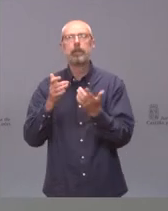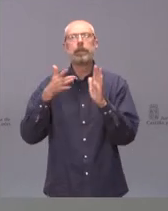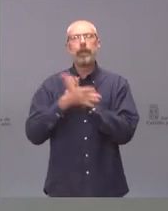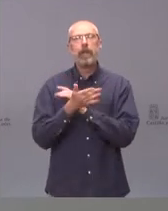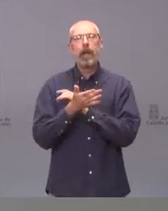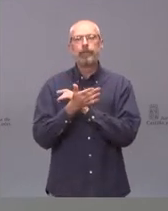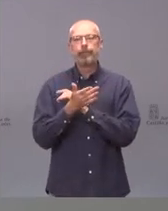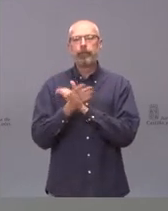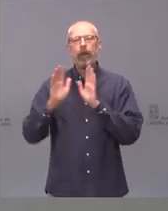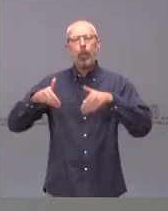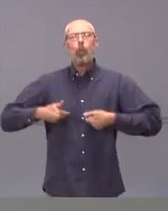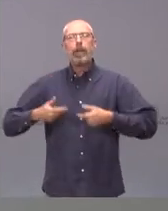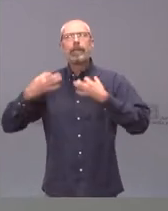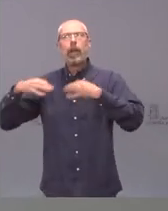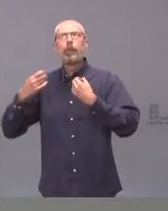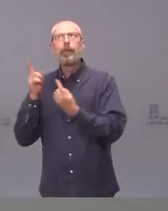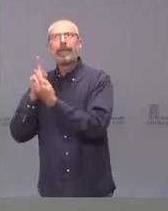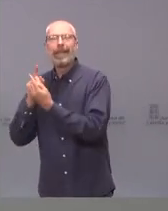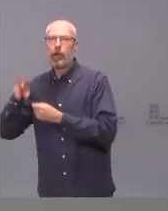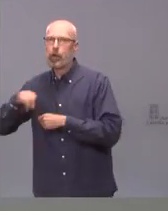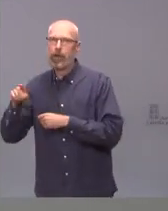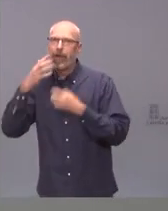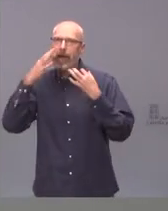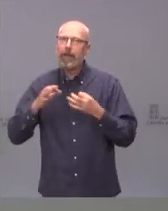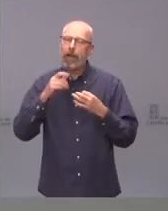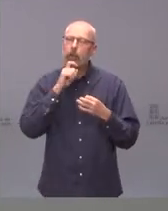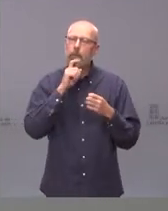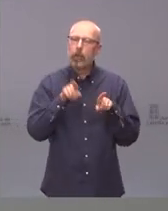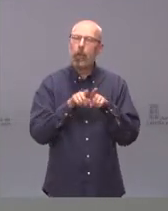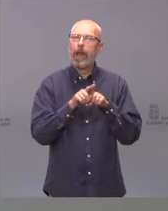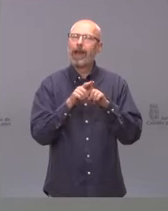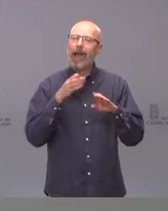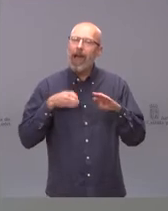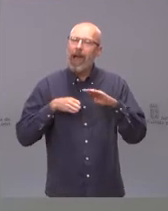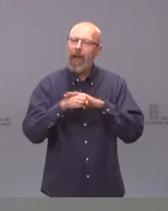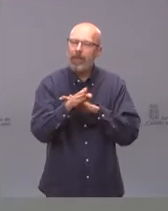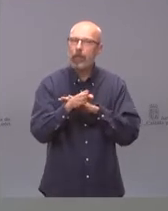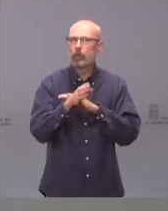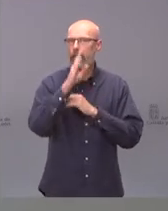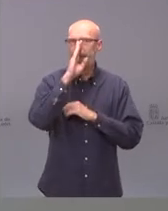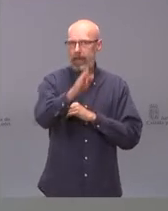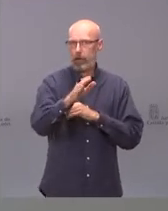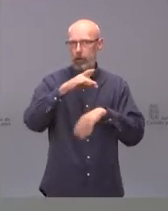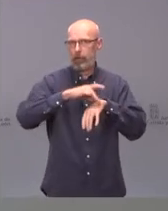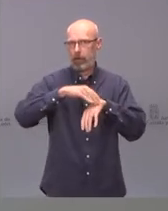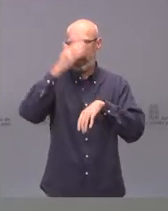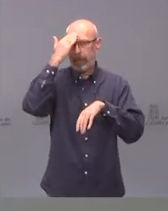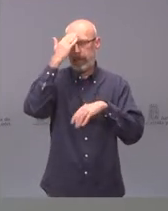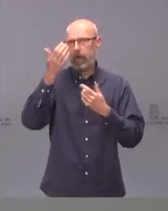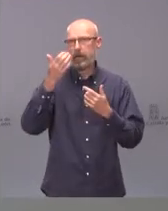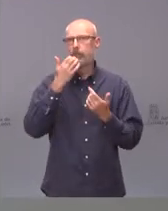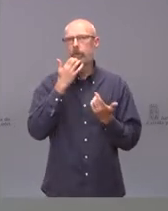cómo vamos reconduciendo esa presencialidad directa, es decir, ese acceso directo a pido consulta y voy al médico